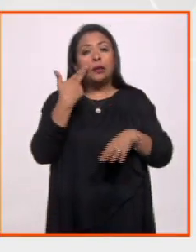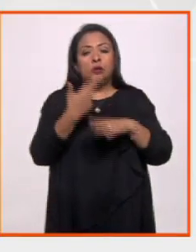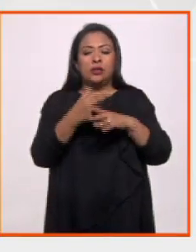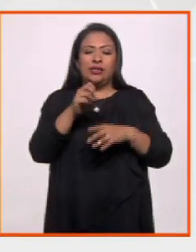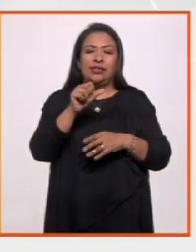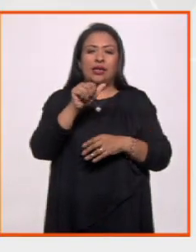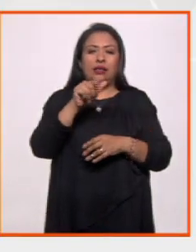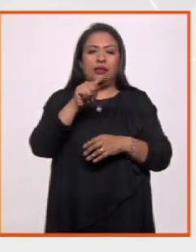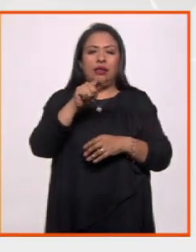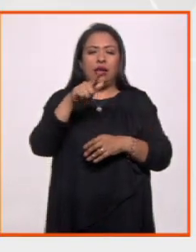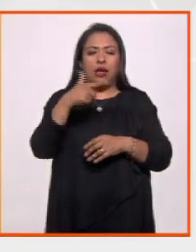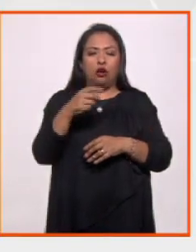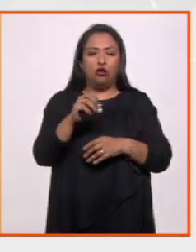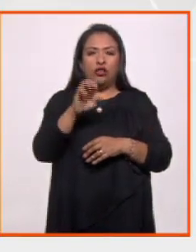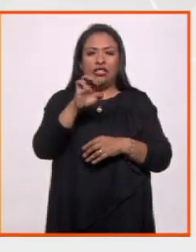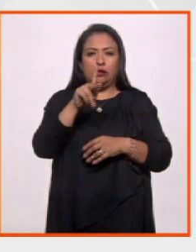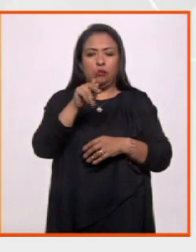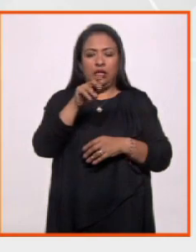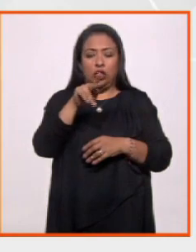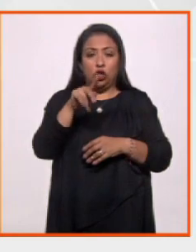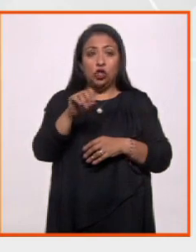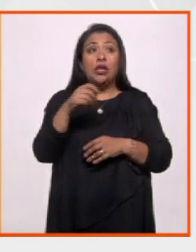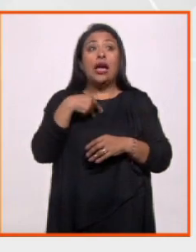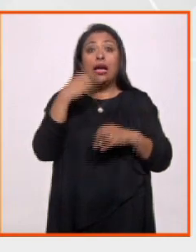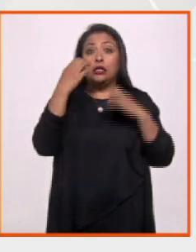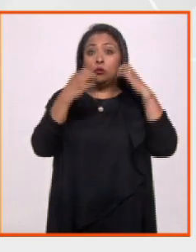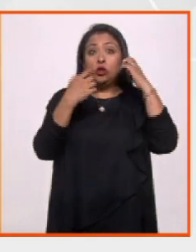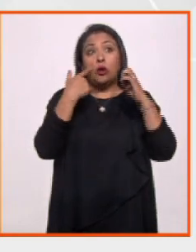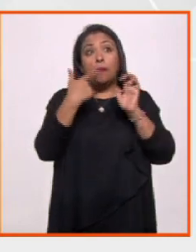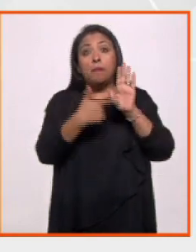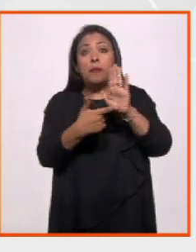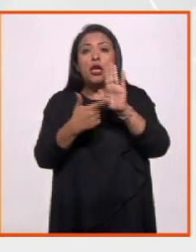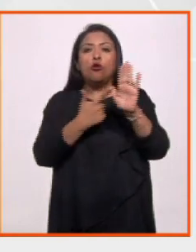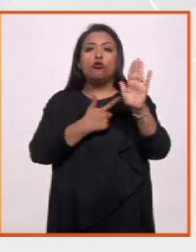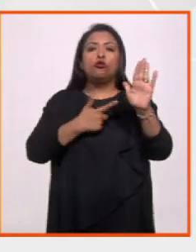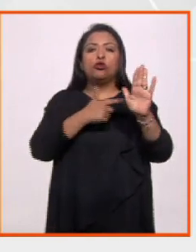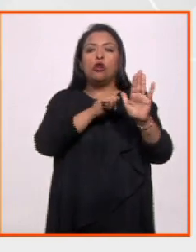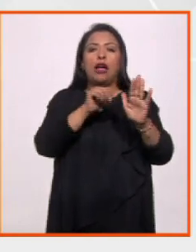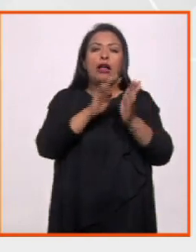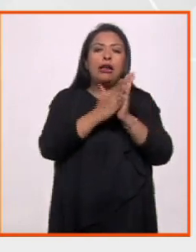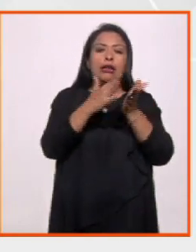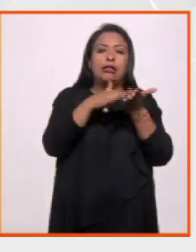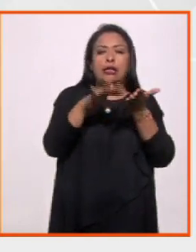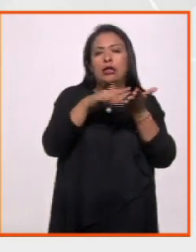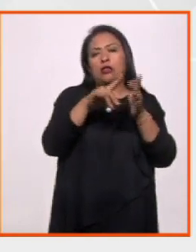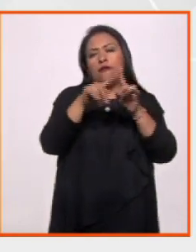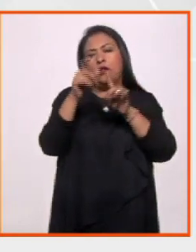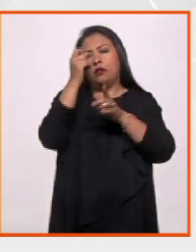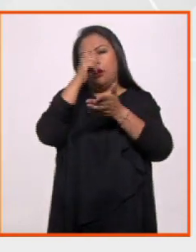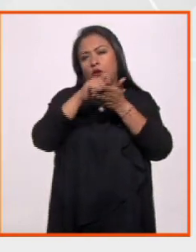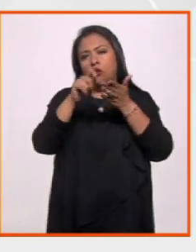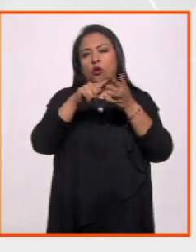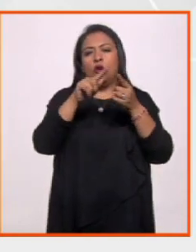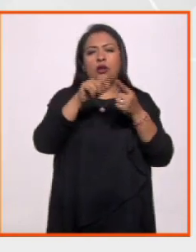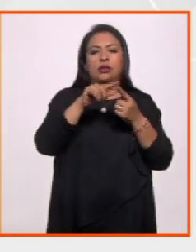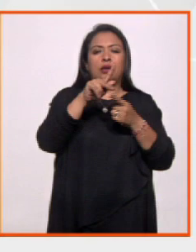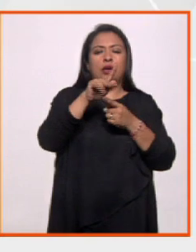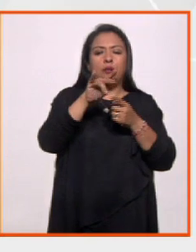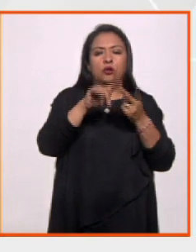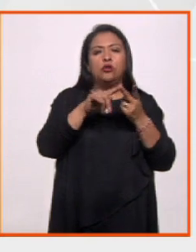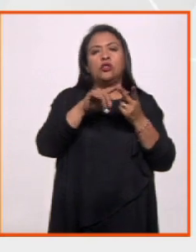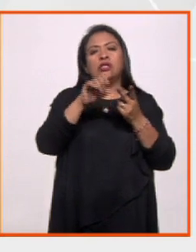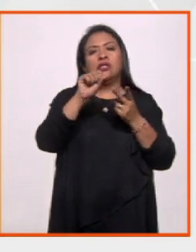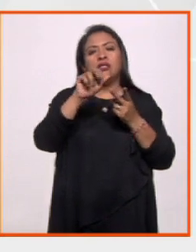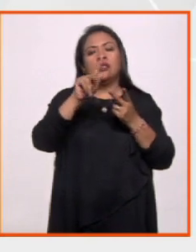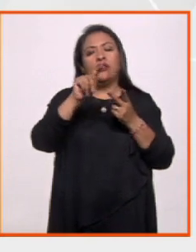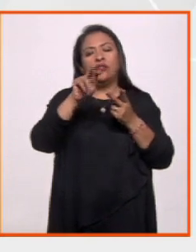Espinosa de los Monteros, la exposición también deja ver sus gustos por la literatura de autores como Albert Camus, Jean-Paul